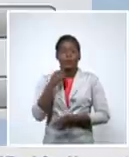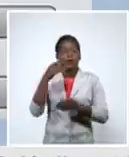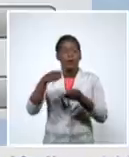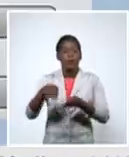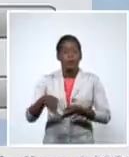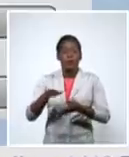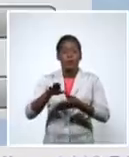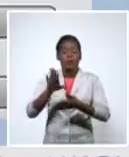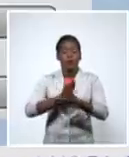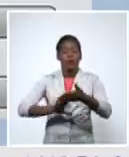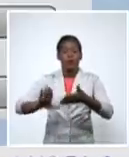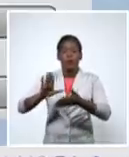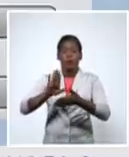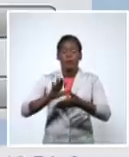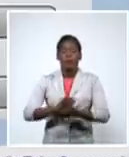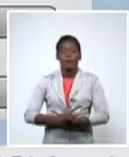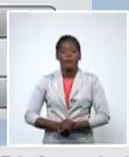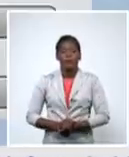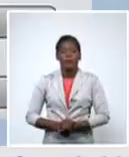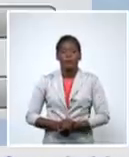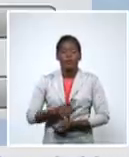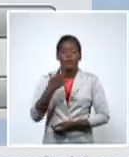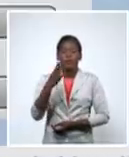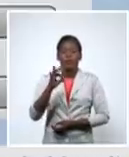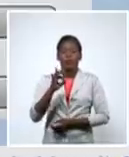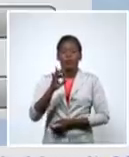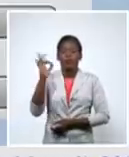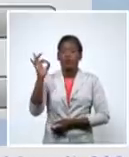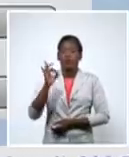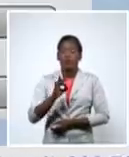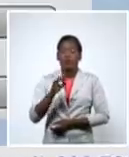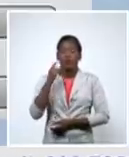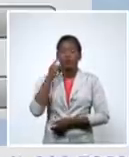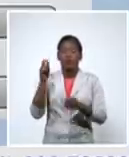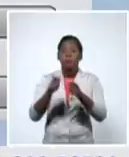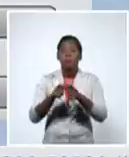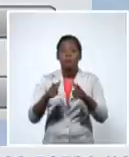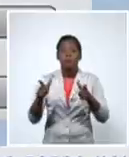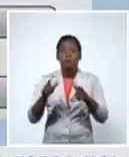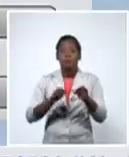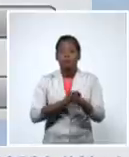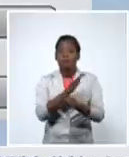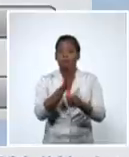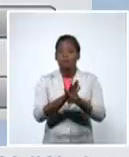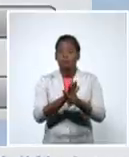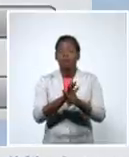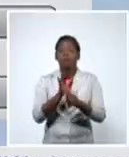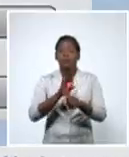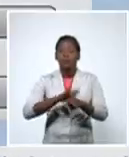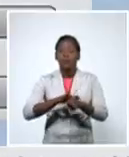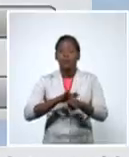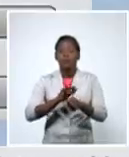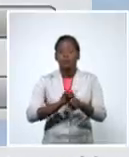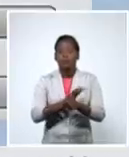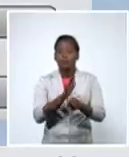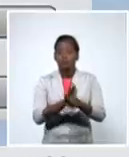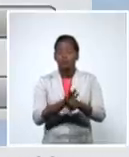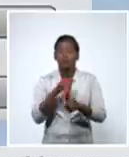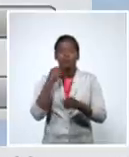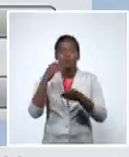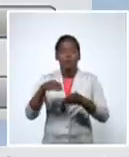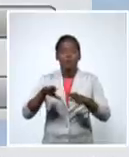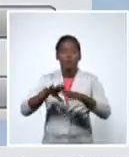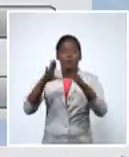región el 50% y más de los fallecidos del mundo estamos